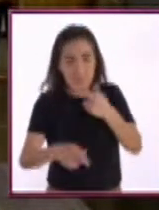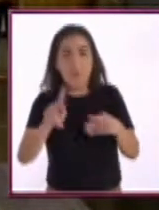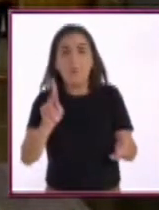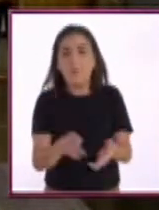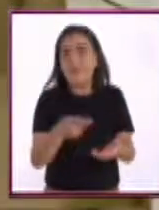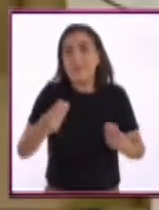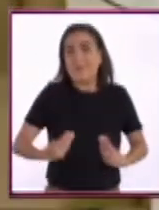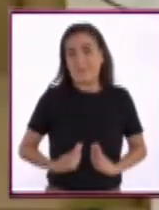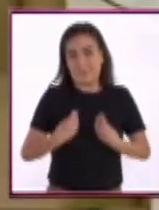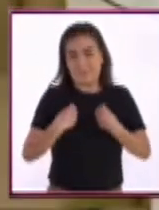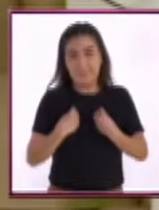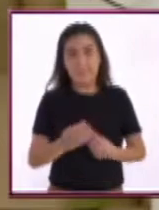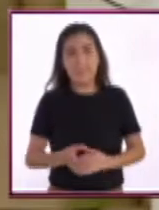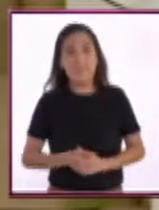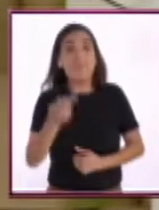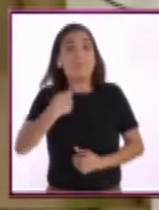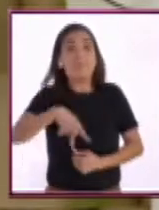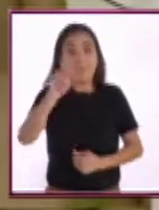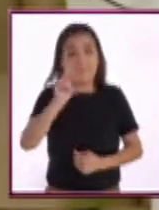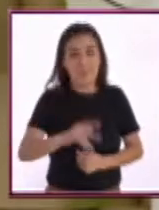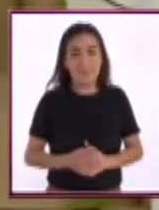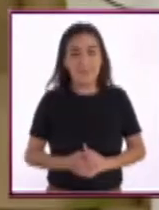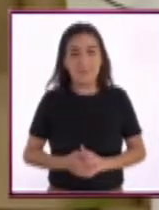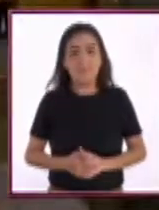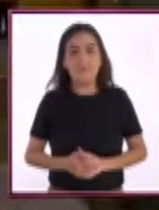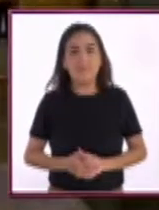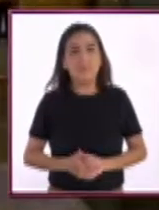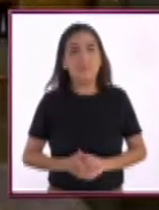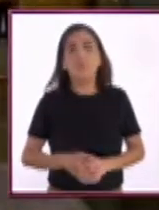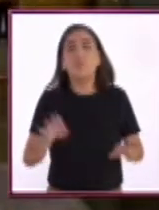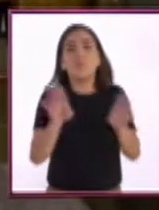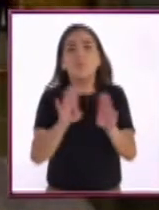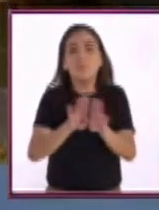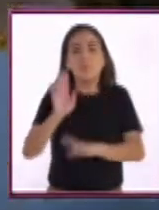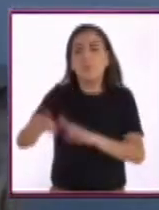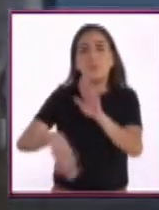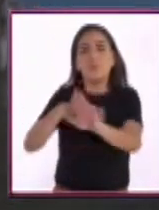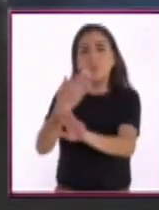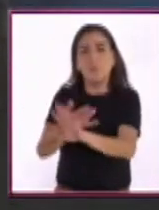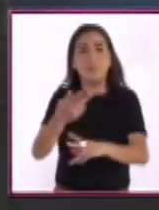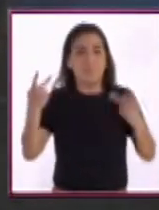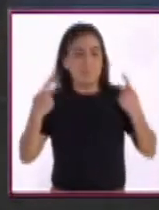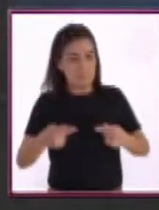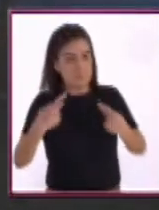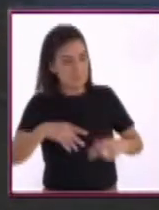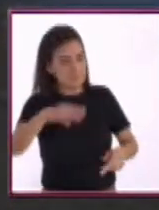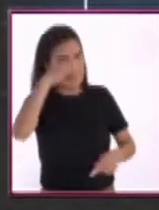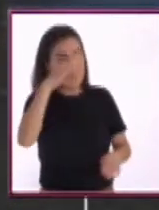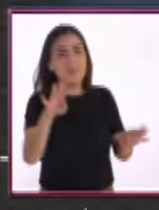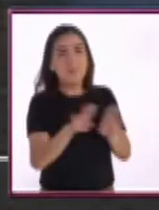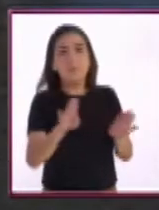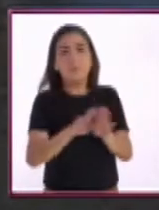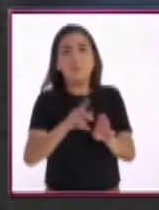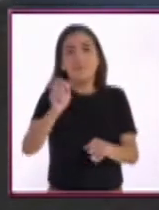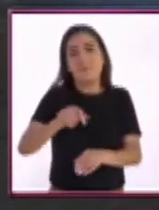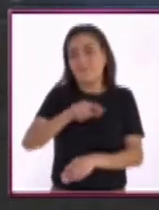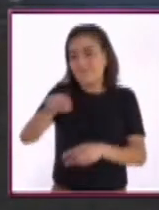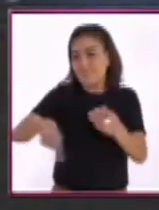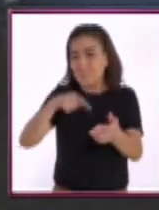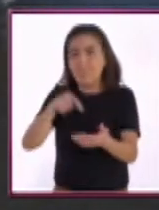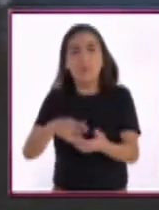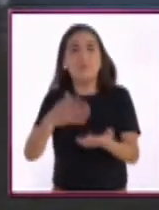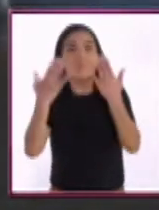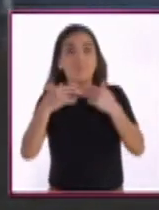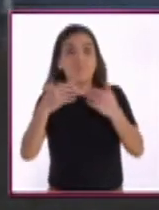o la vitalidad de los ecosistemas. Pero en contra de lo que mucha gente pensaría de que son zonas